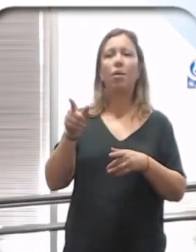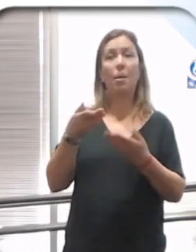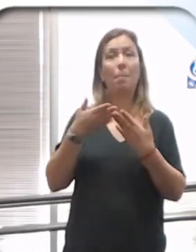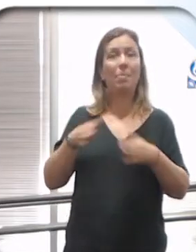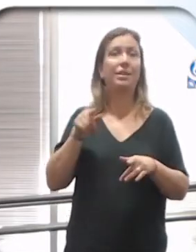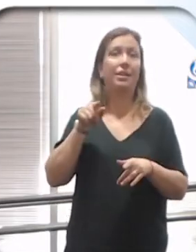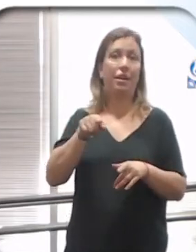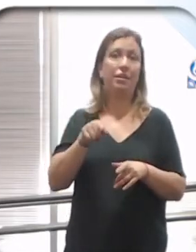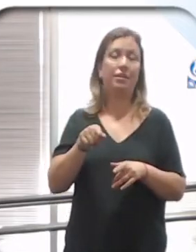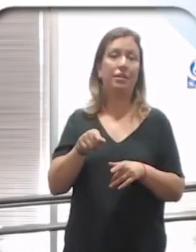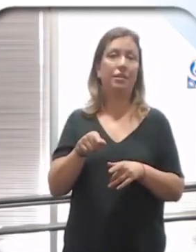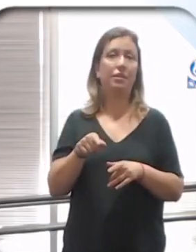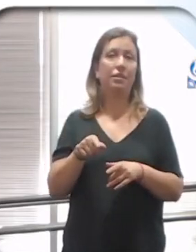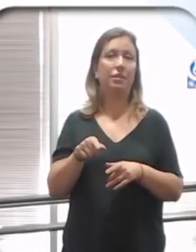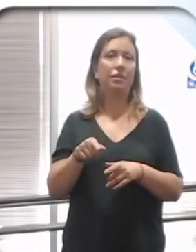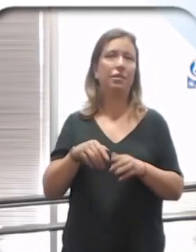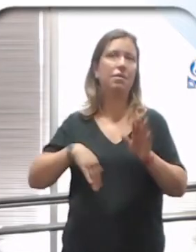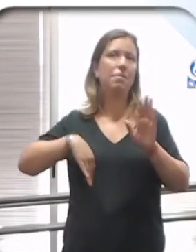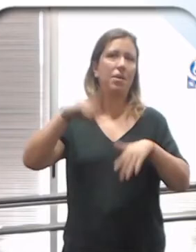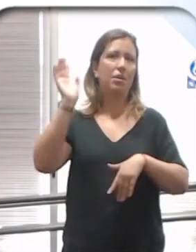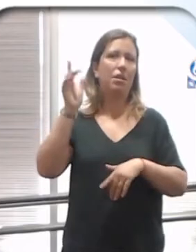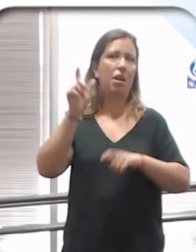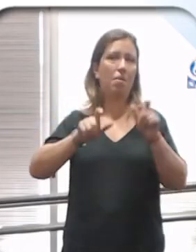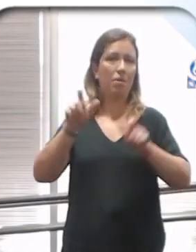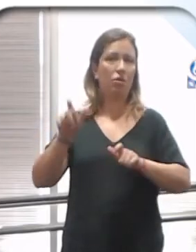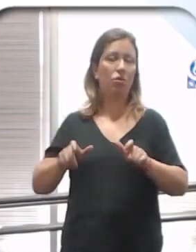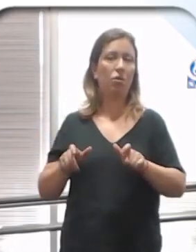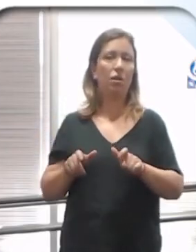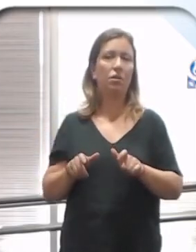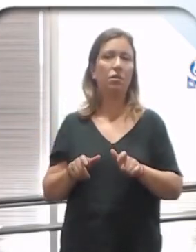también, yo creo que en la mayoría de los casos,